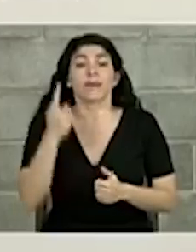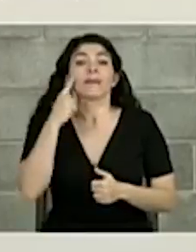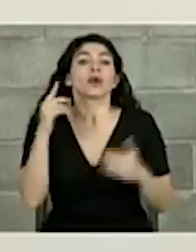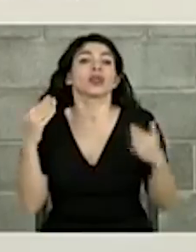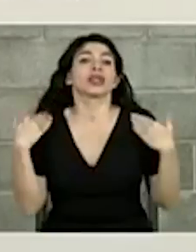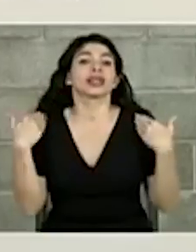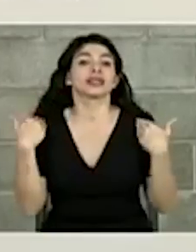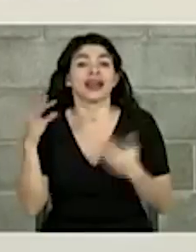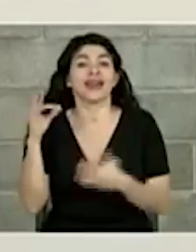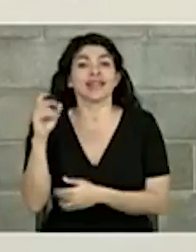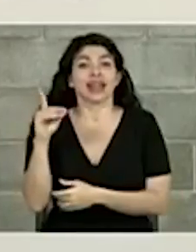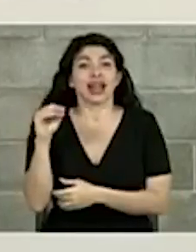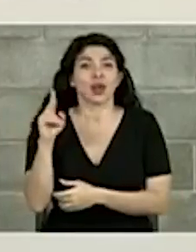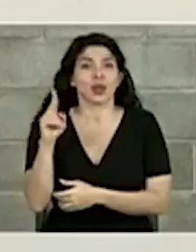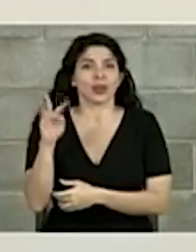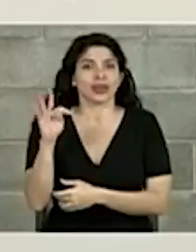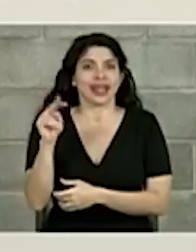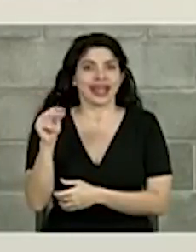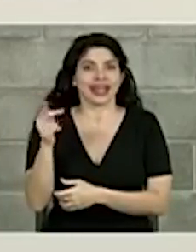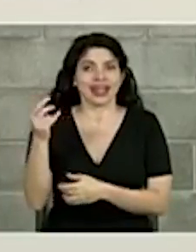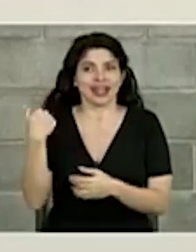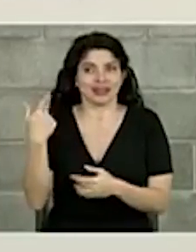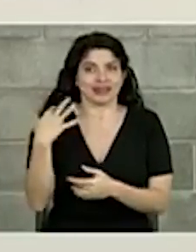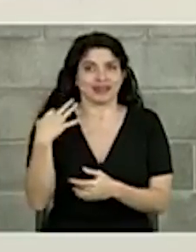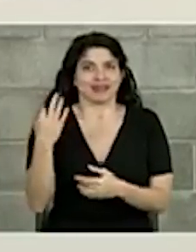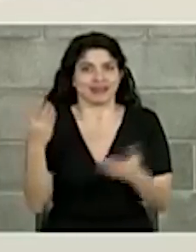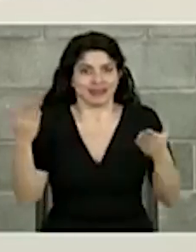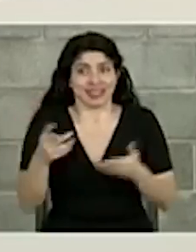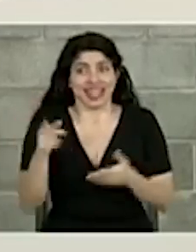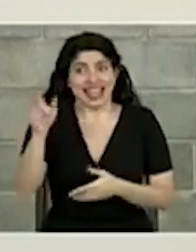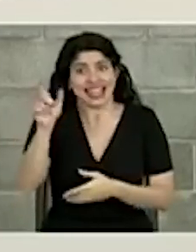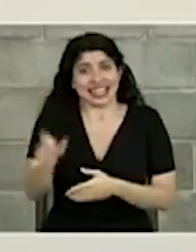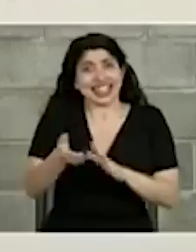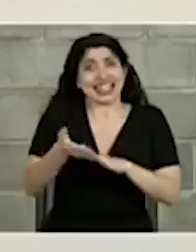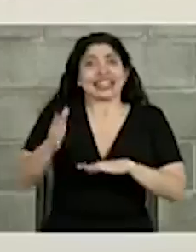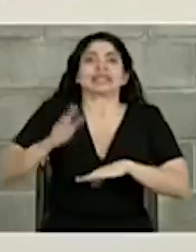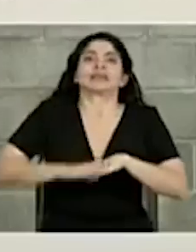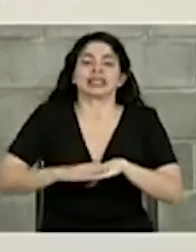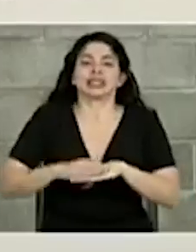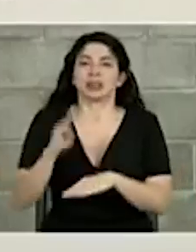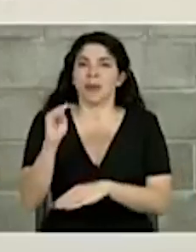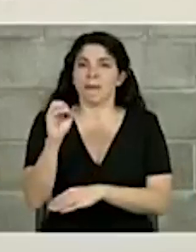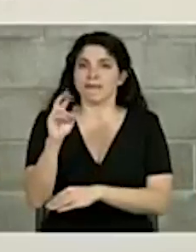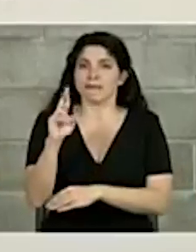Dichosamente, don Fernando de la UTN, que es nuestro anfitrión, es experto morista.